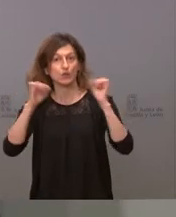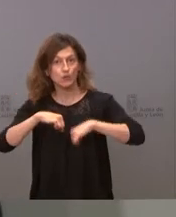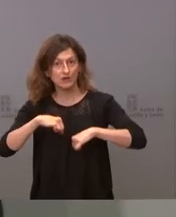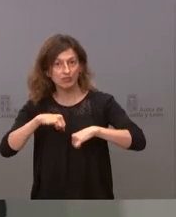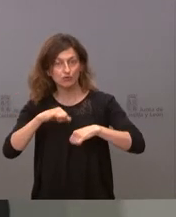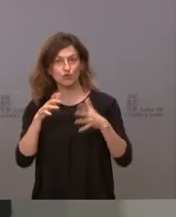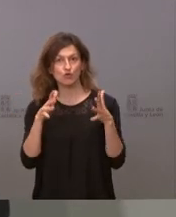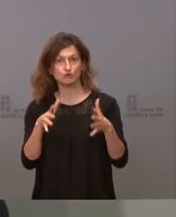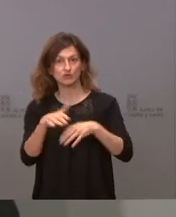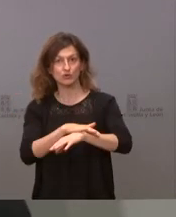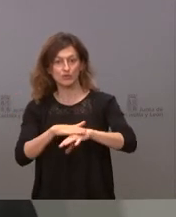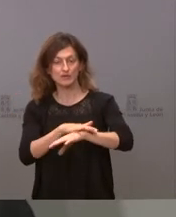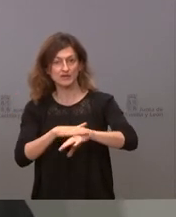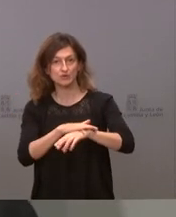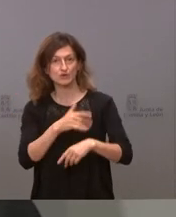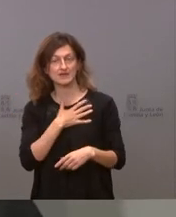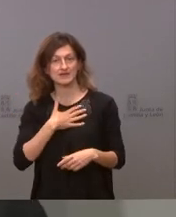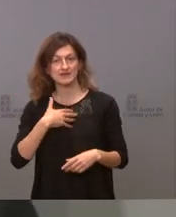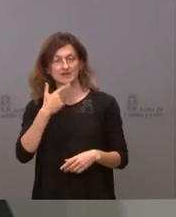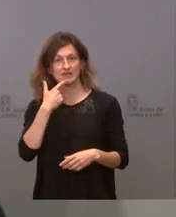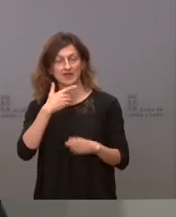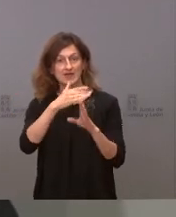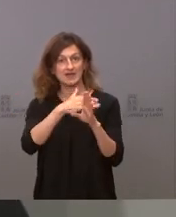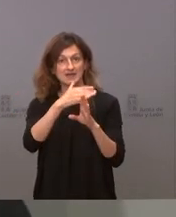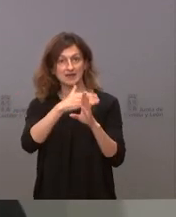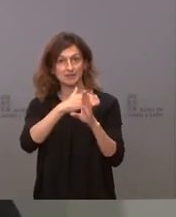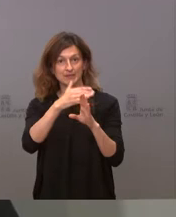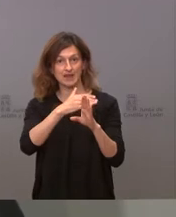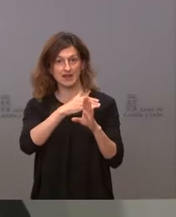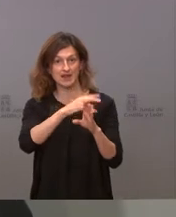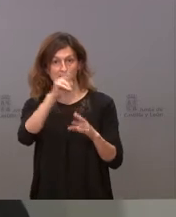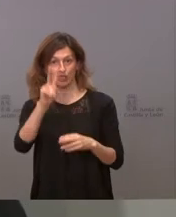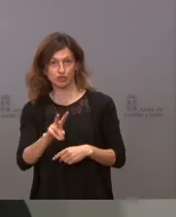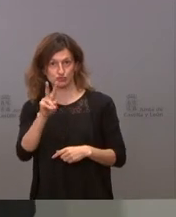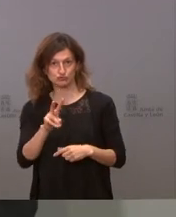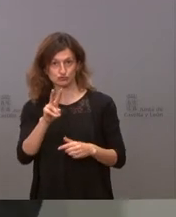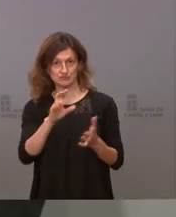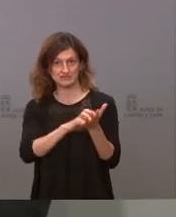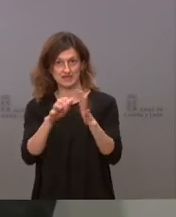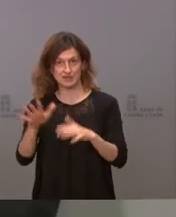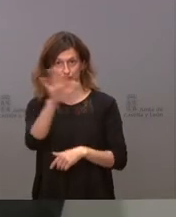del Consejo de Gobierno de bajar a nivel dos el conjunto de la comunidad.